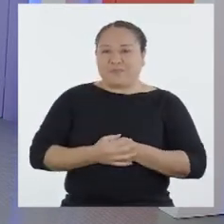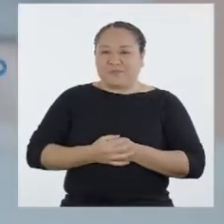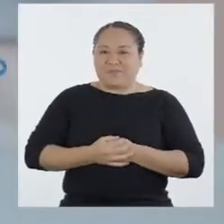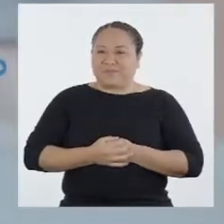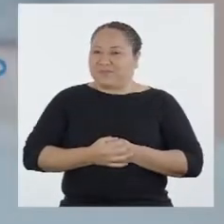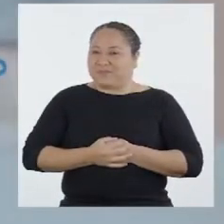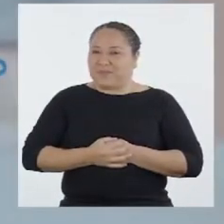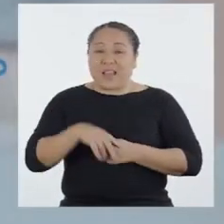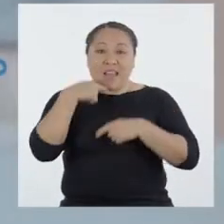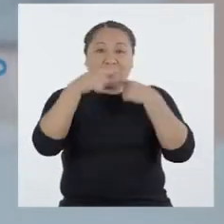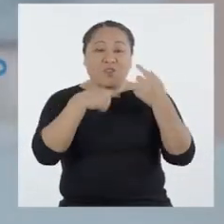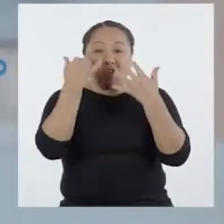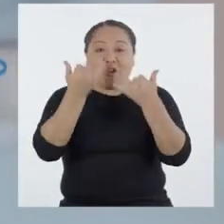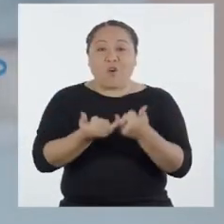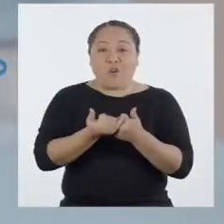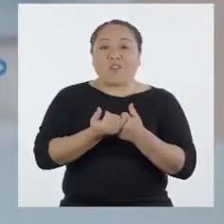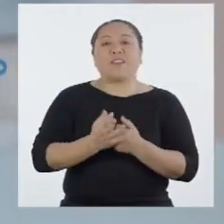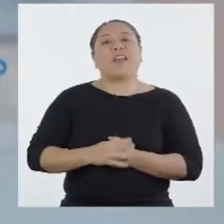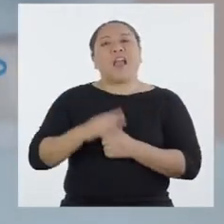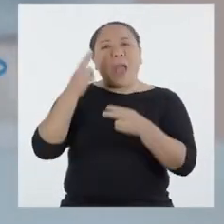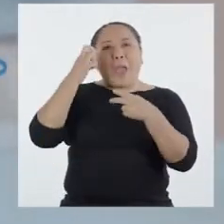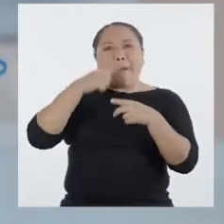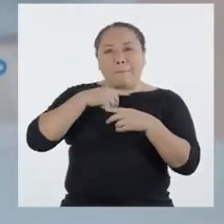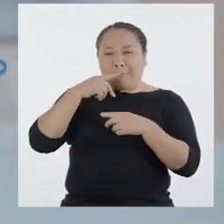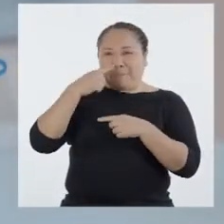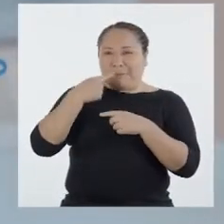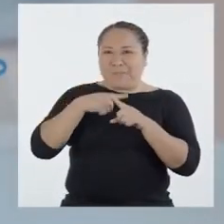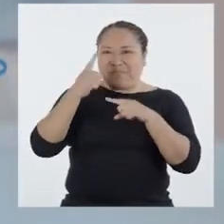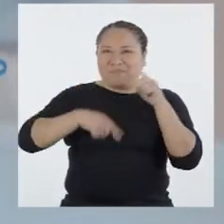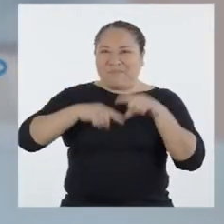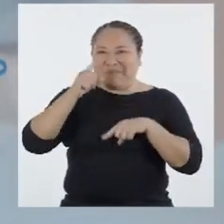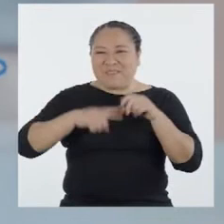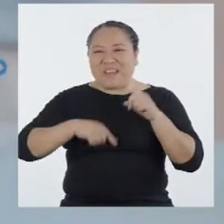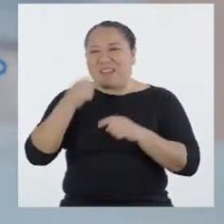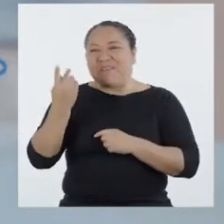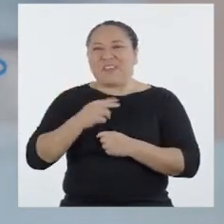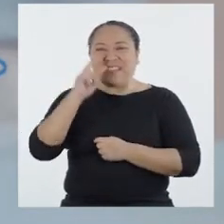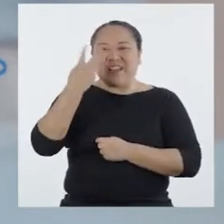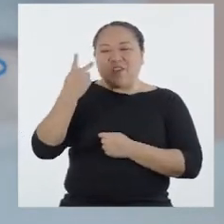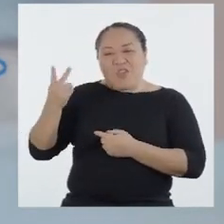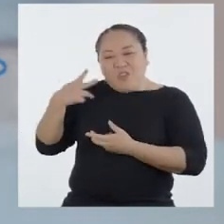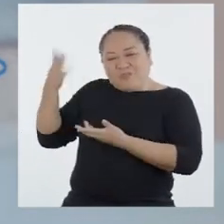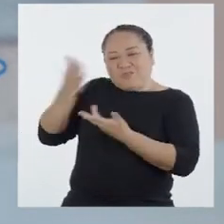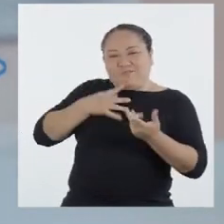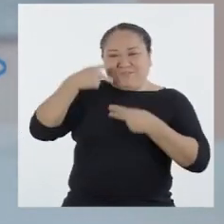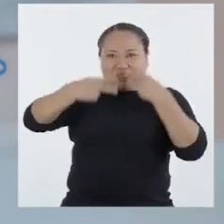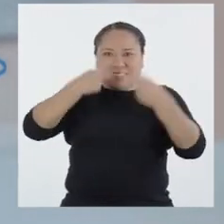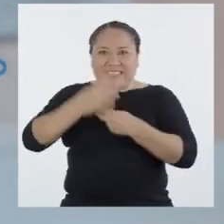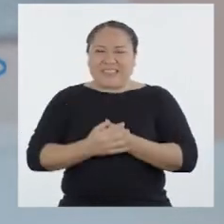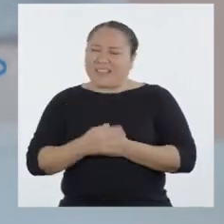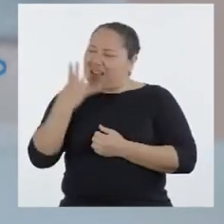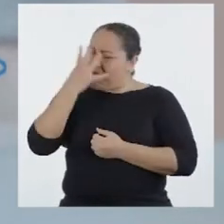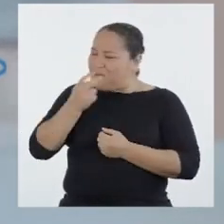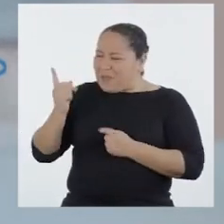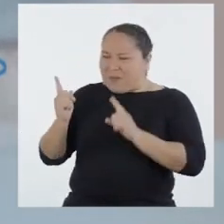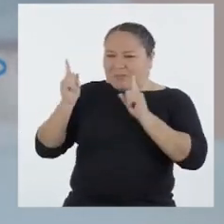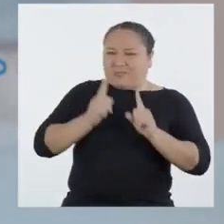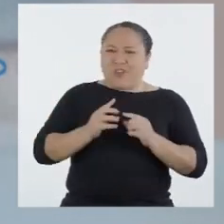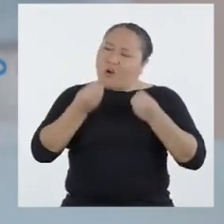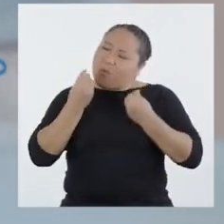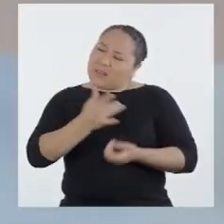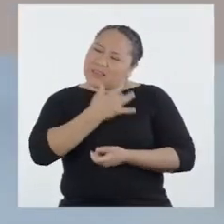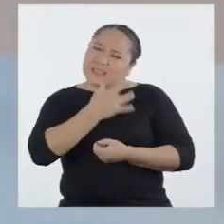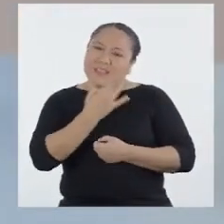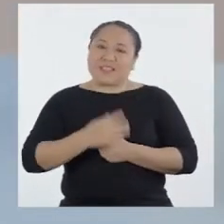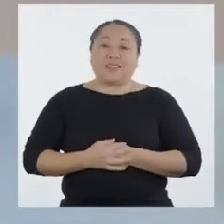Educación. Les cuento que hoy el primo segundo está de visita. ¡Qué lindo tenerte aquí! ¿Cómo te